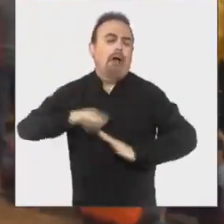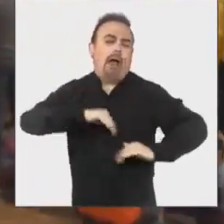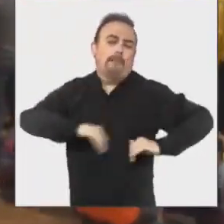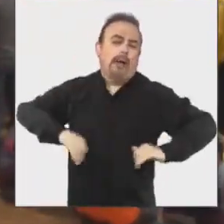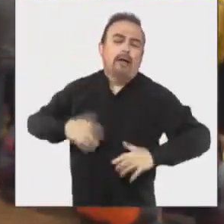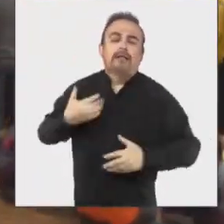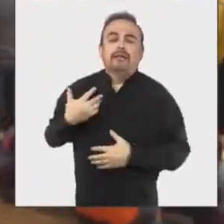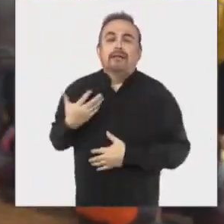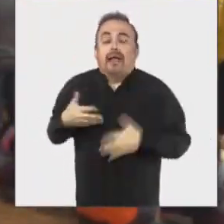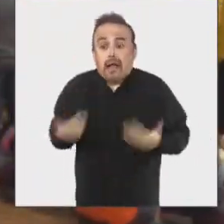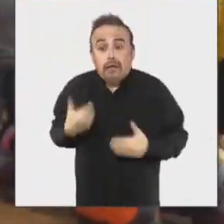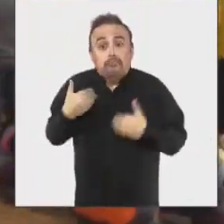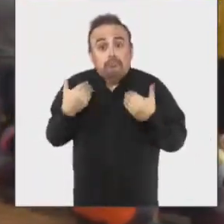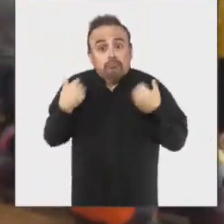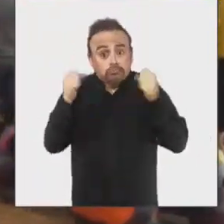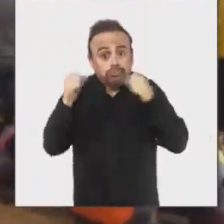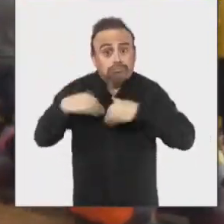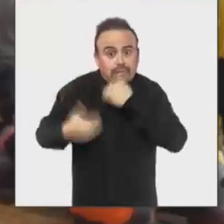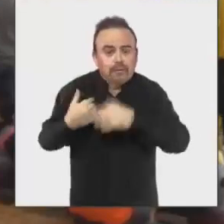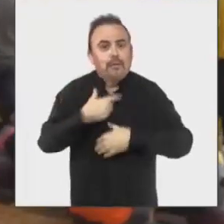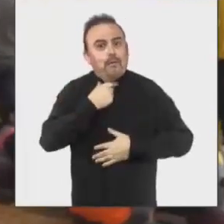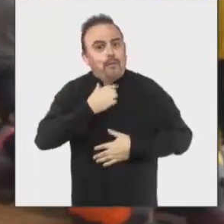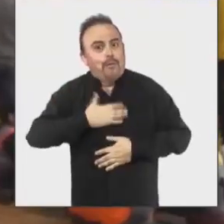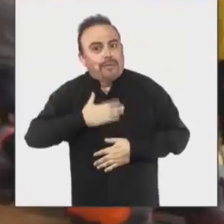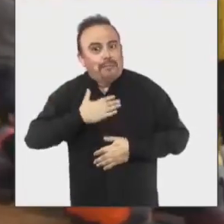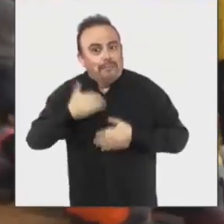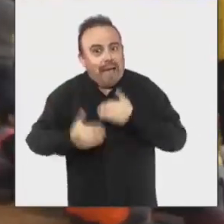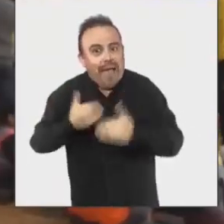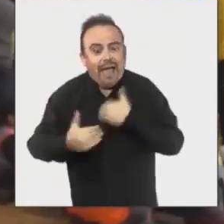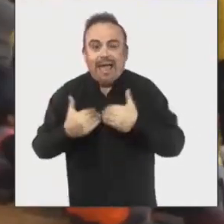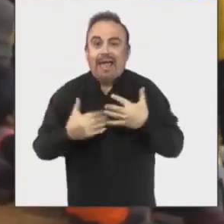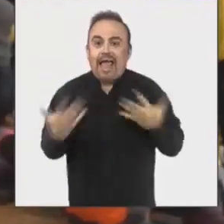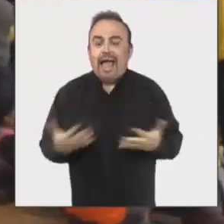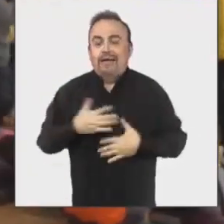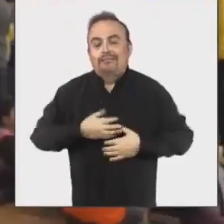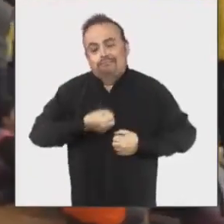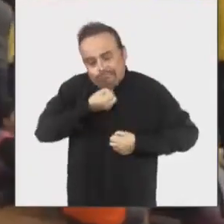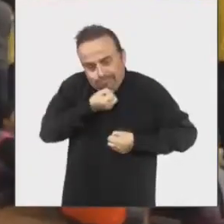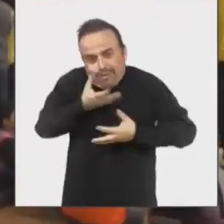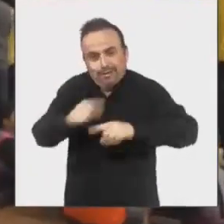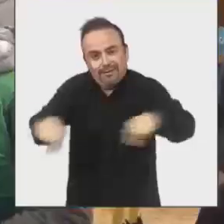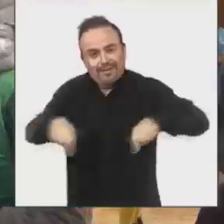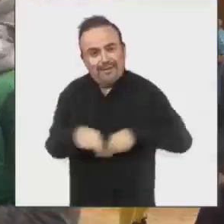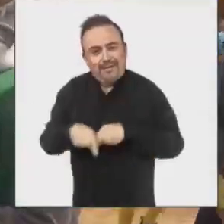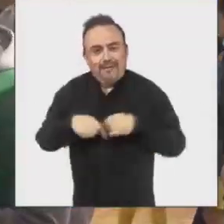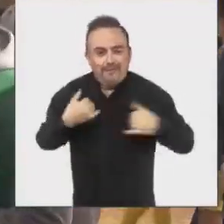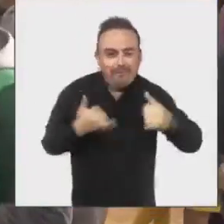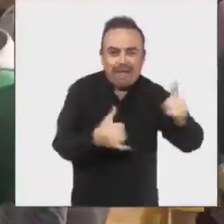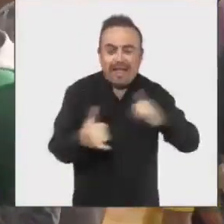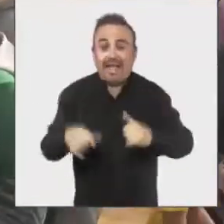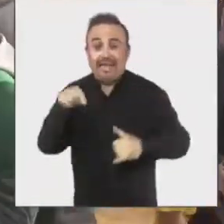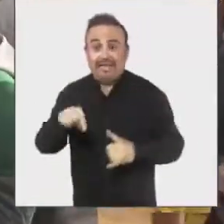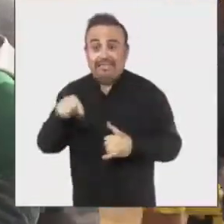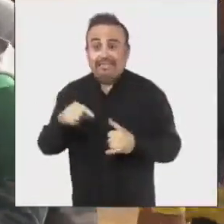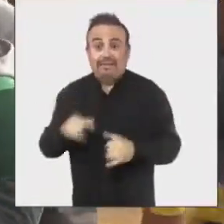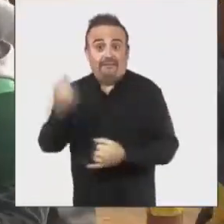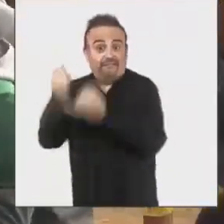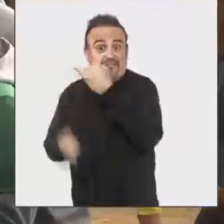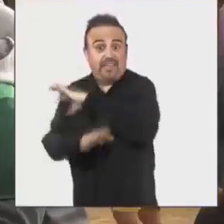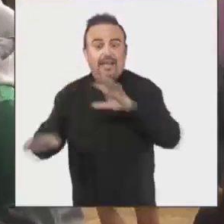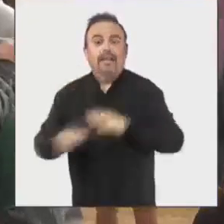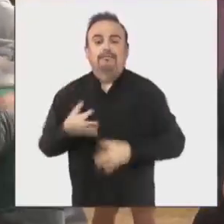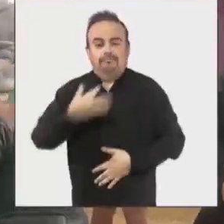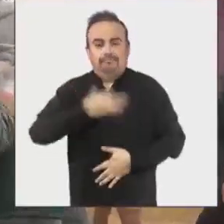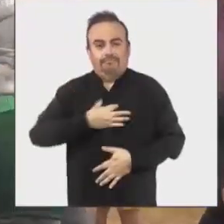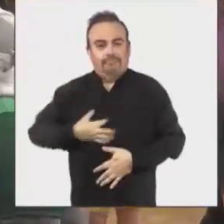practicando ya me empezó a gustar más y puedo desahogarme ahí dentro de la cancha. En la jornada de cierre recibieron